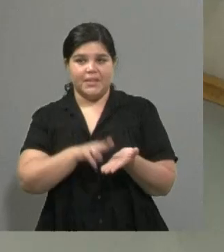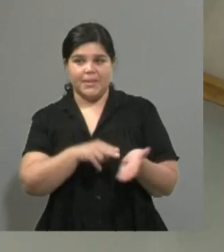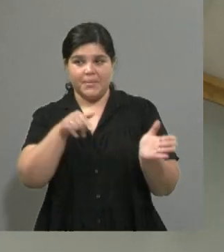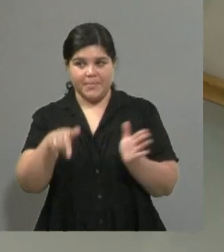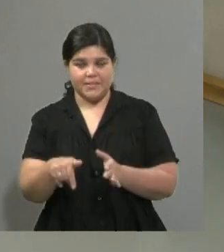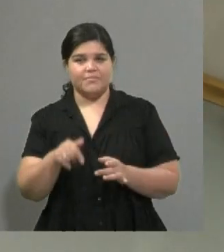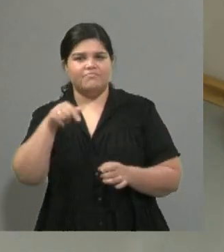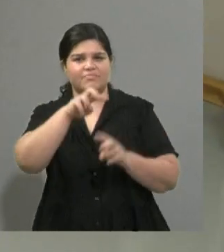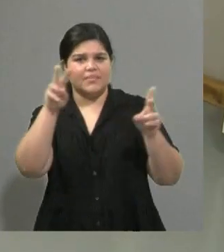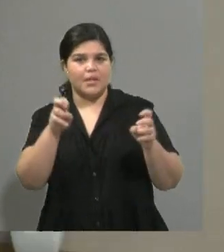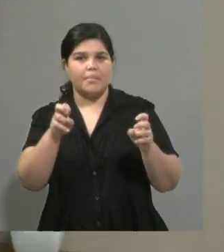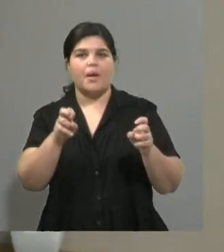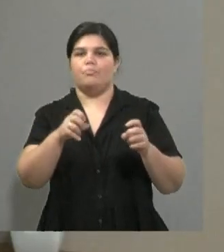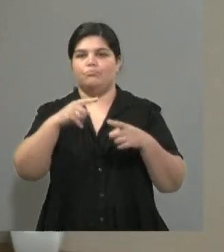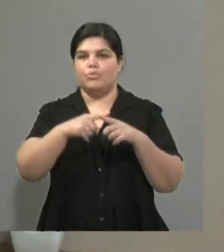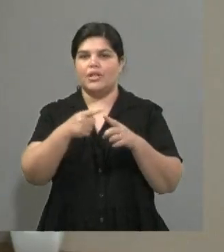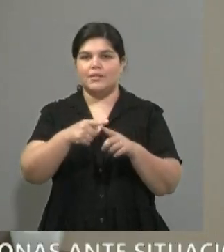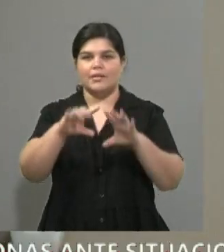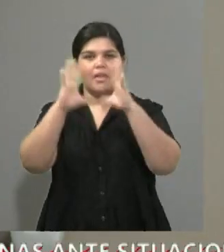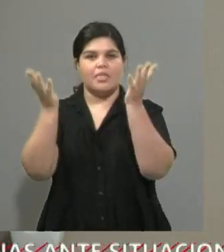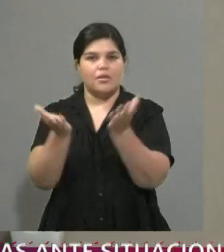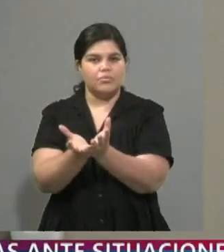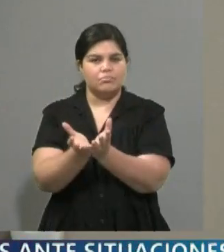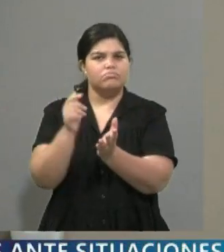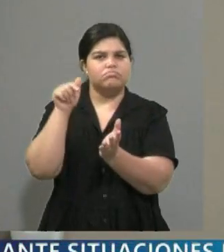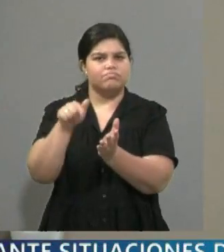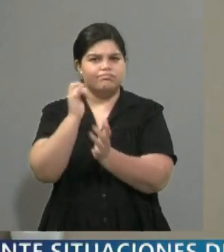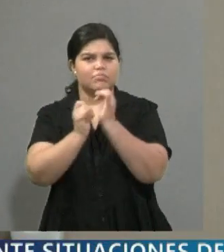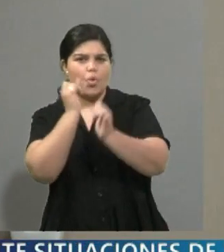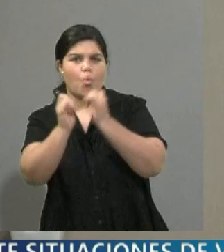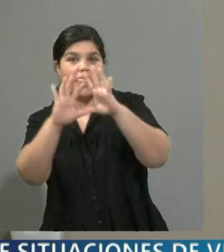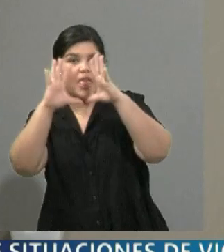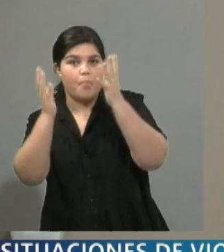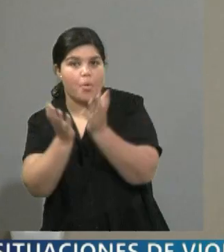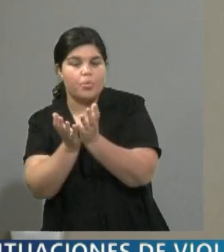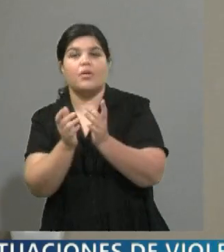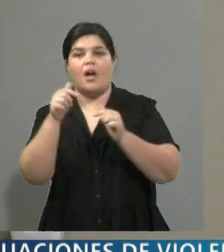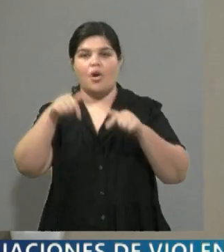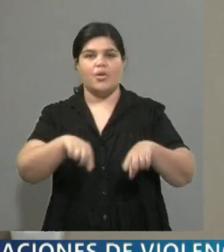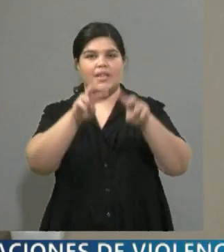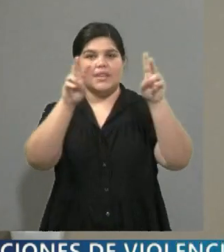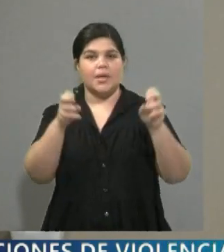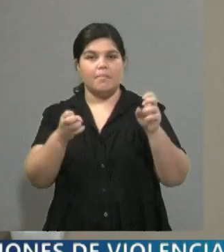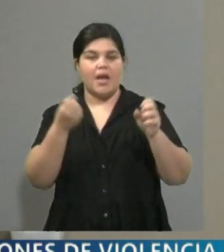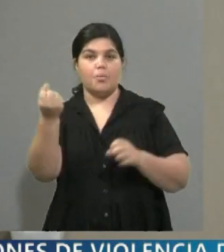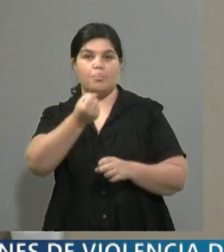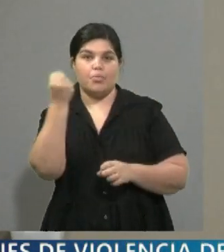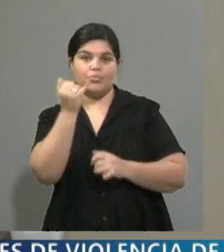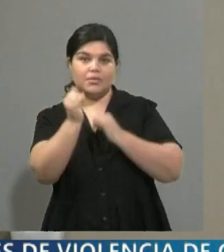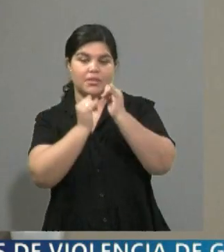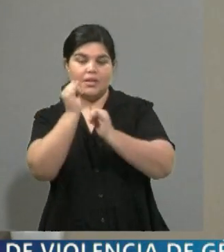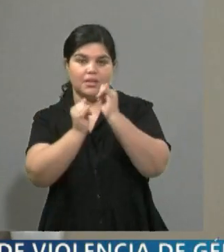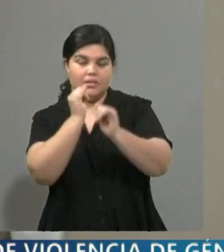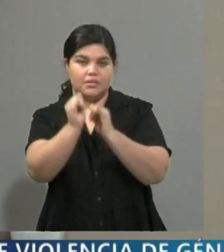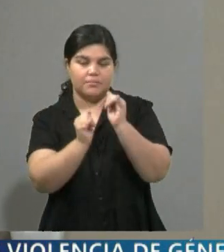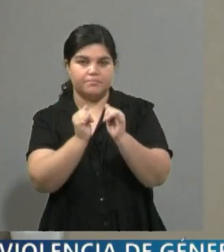Vamos a hablar de política internacional, lo que está pasando en el mundo. Vamos a analizar algunos de los temas importantes de justamente los